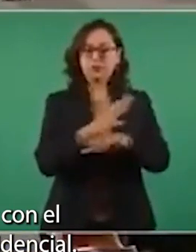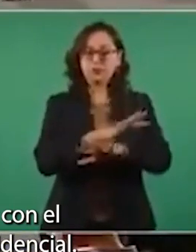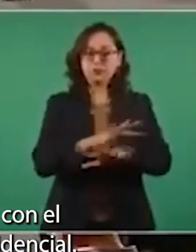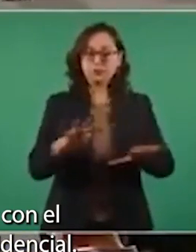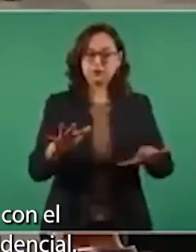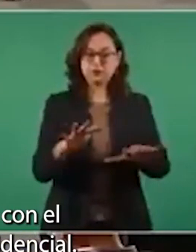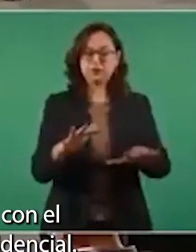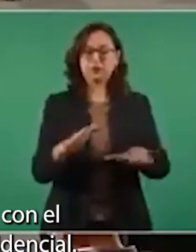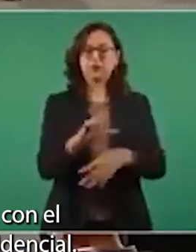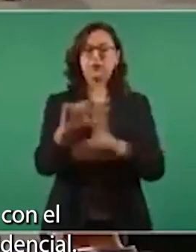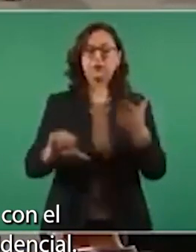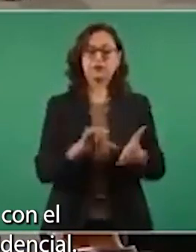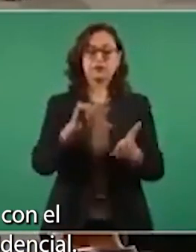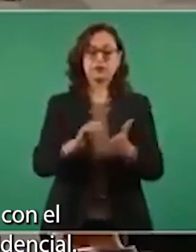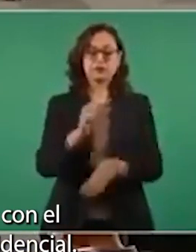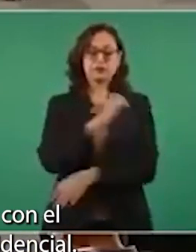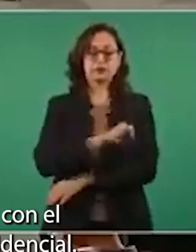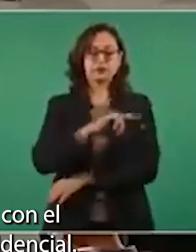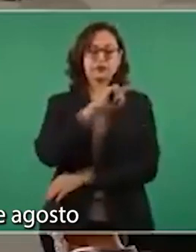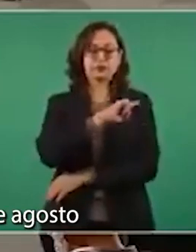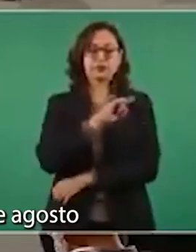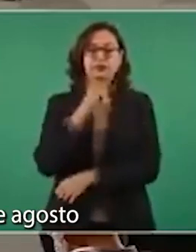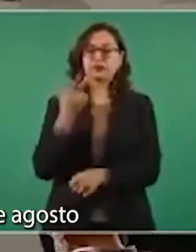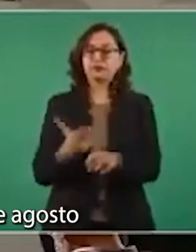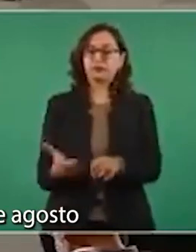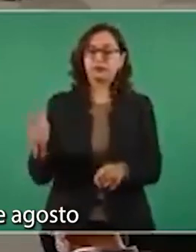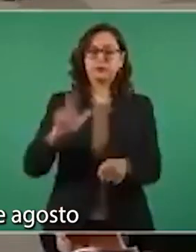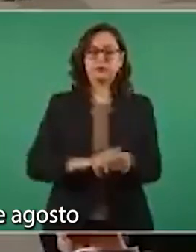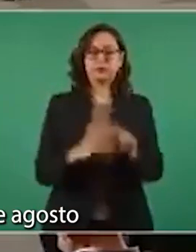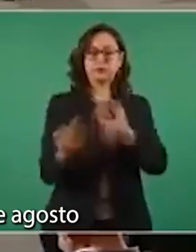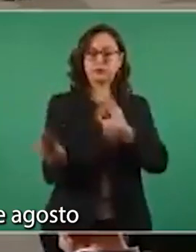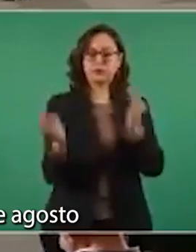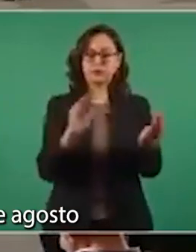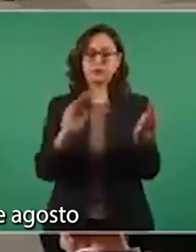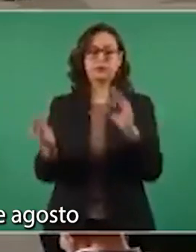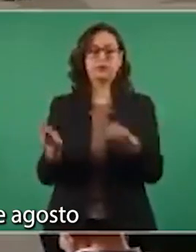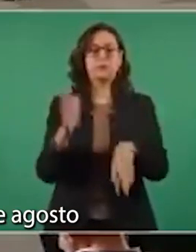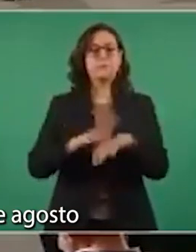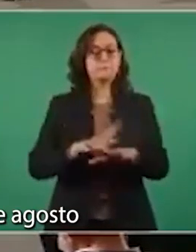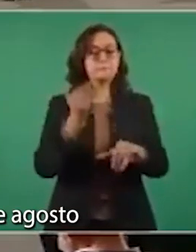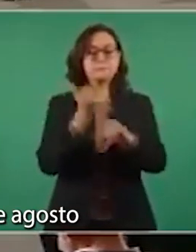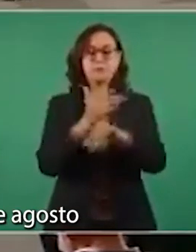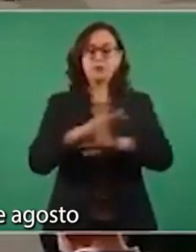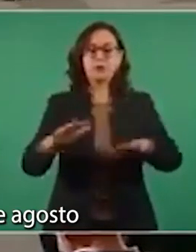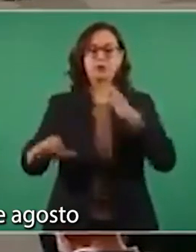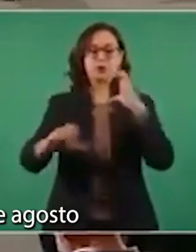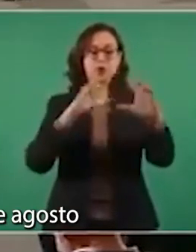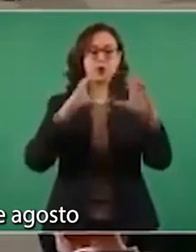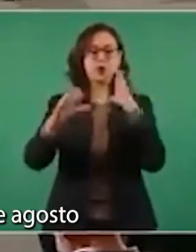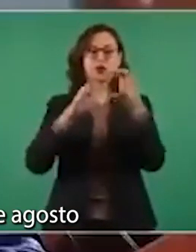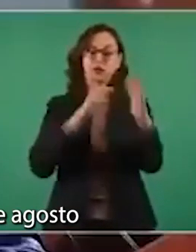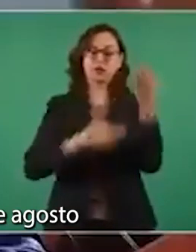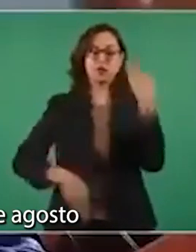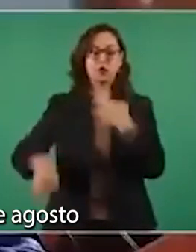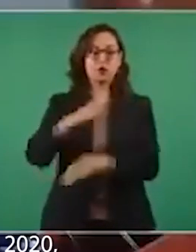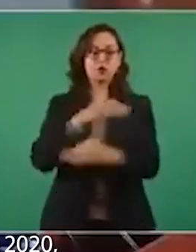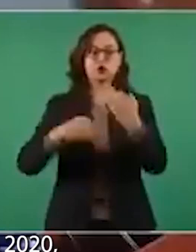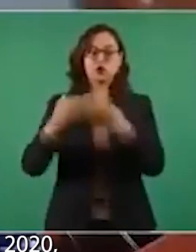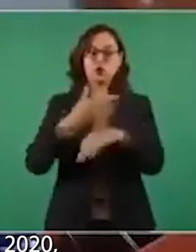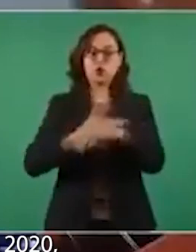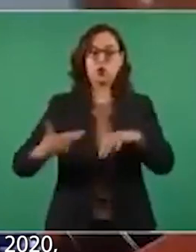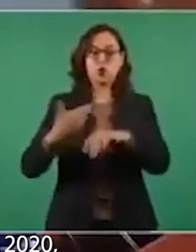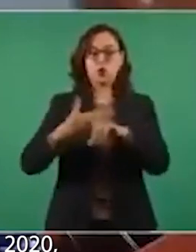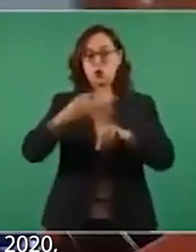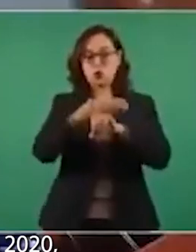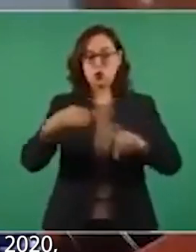el promedio de las más recientes encuestas de aprobación presidencial. La proporción promedio de mexicanos que durante el mes de agosto dijo aprobar el desempeño de López Obrador